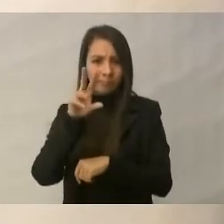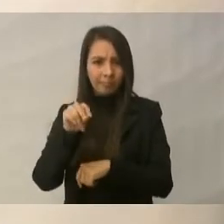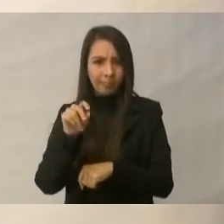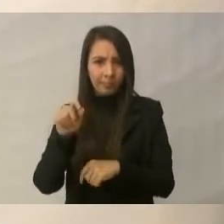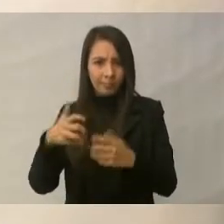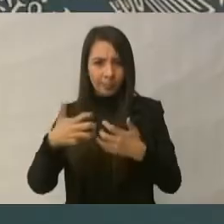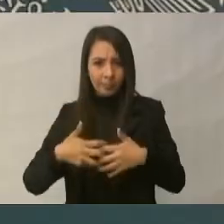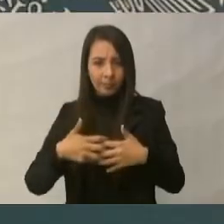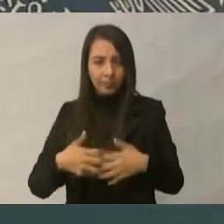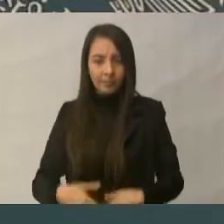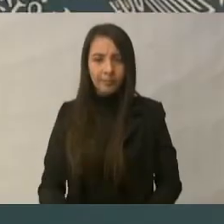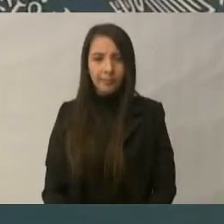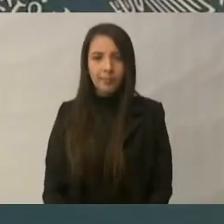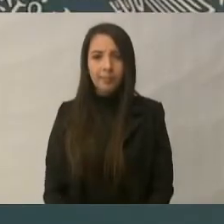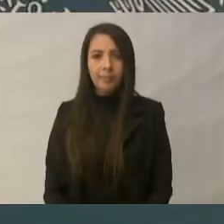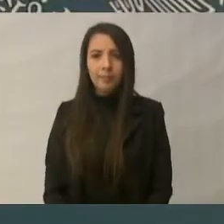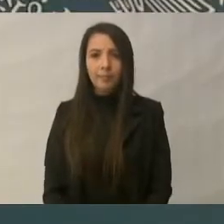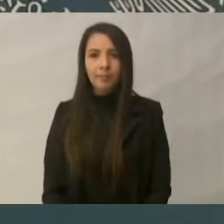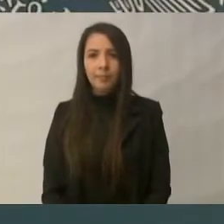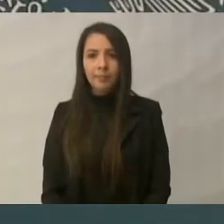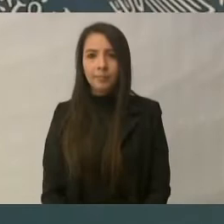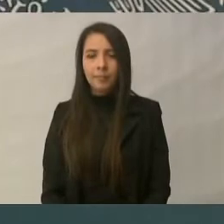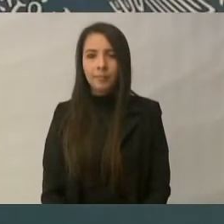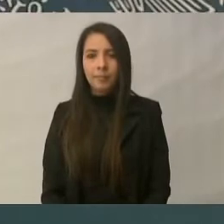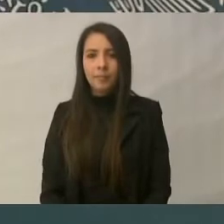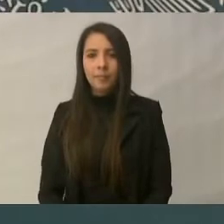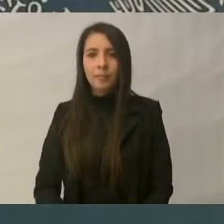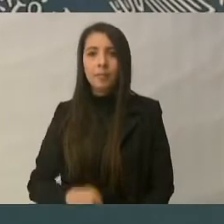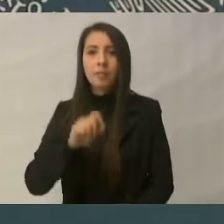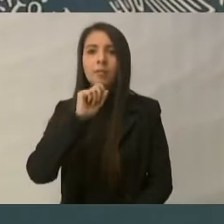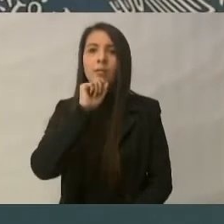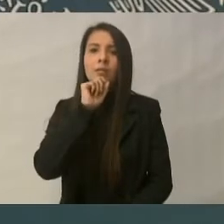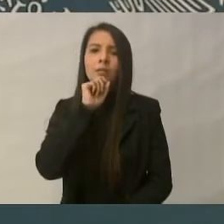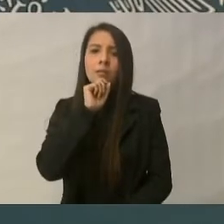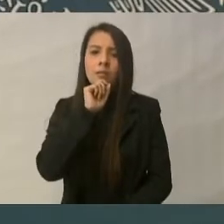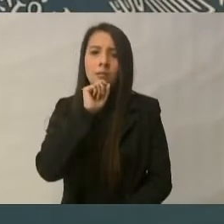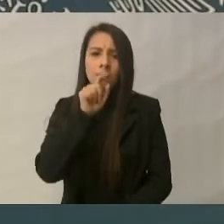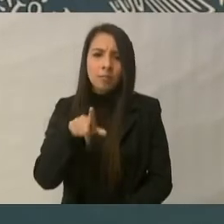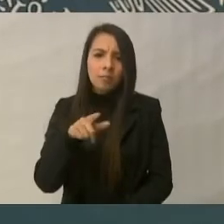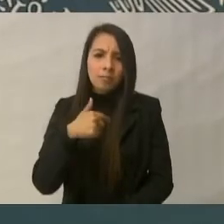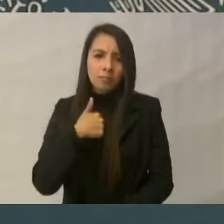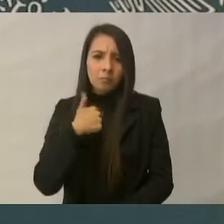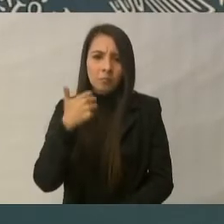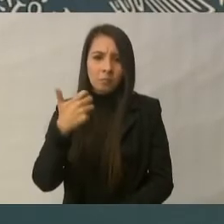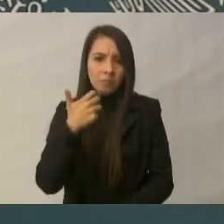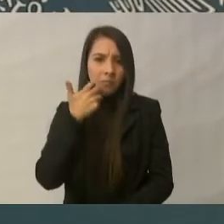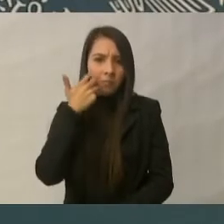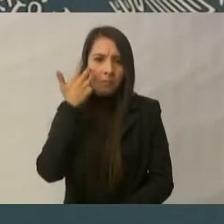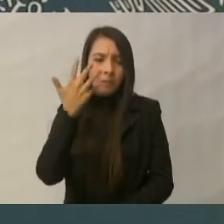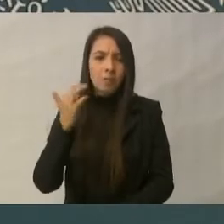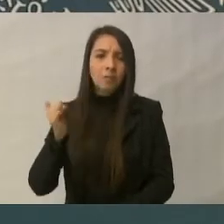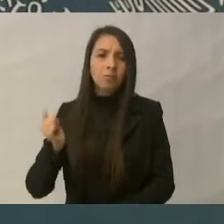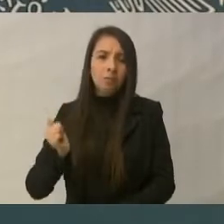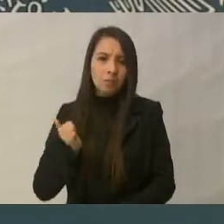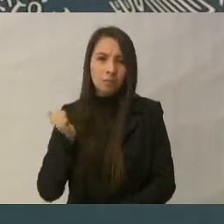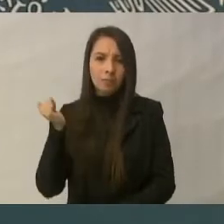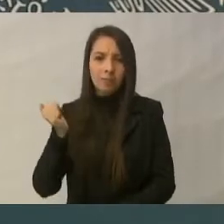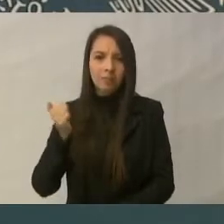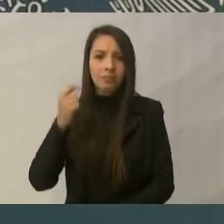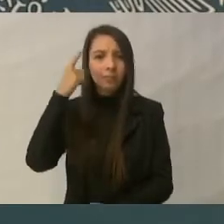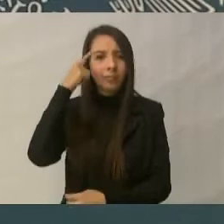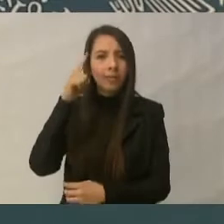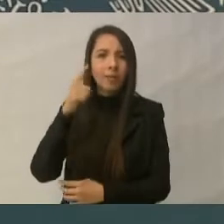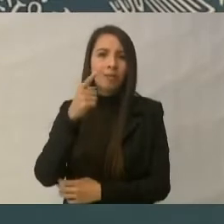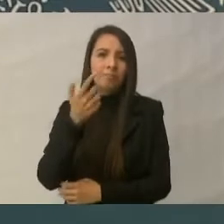También quiero aprovechar para enviar un saludo a